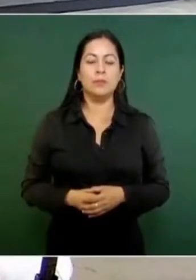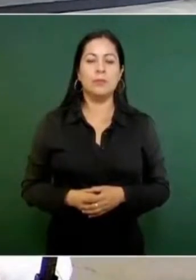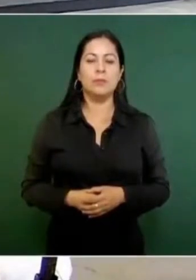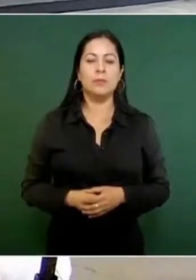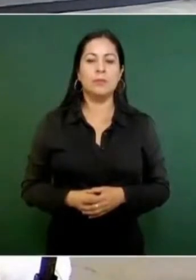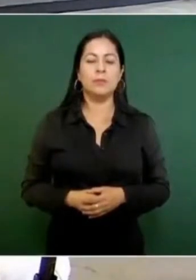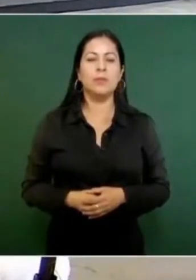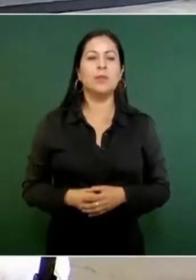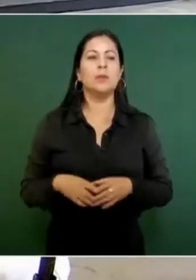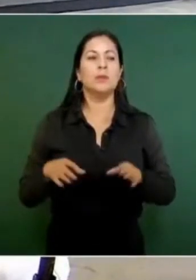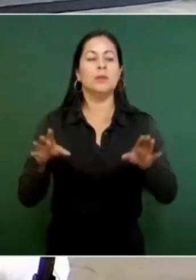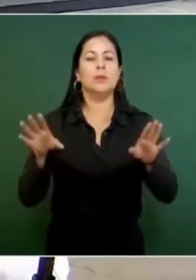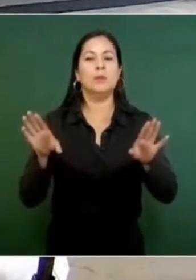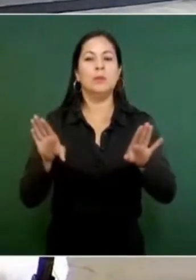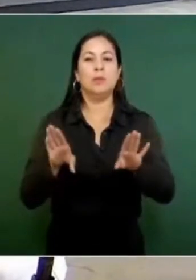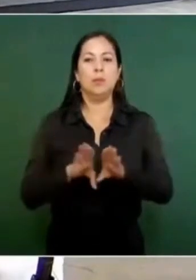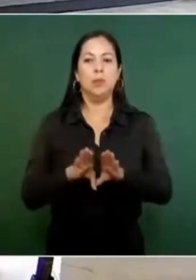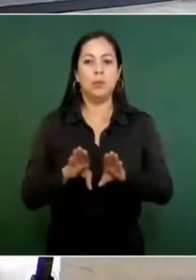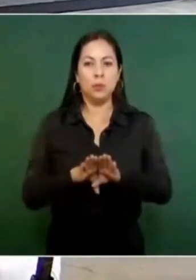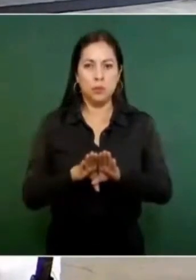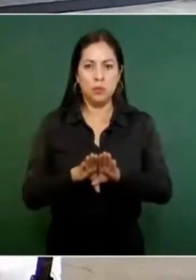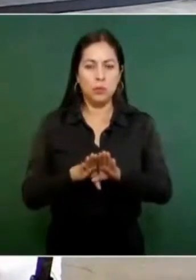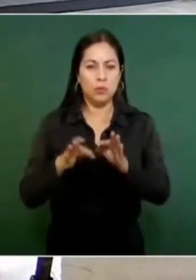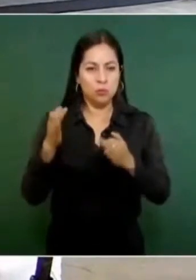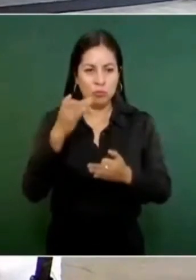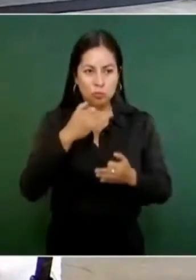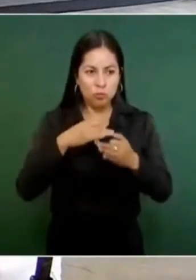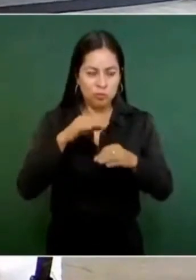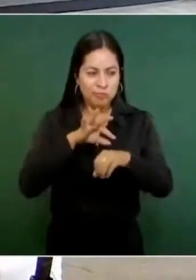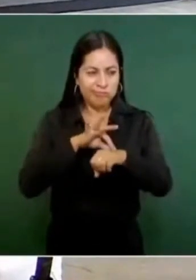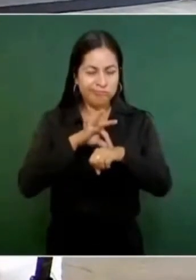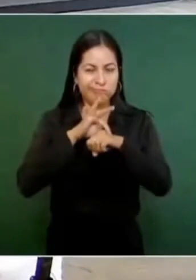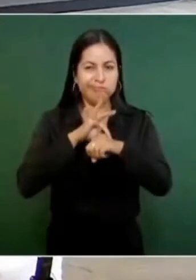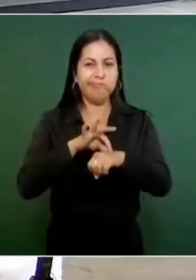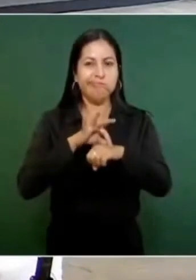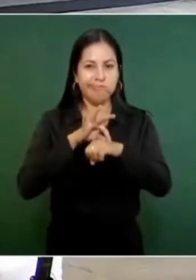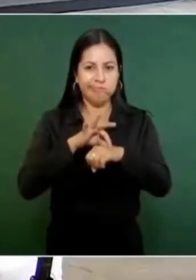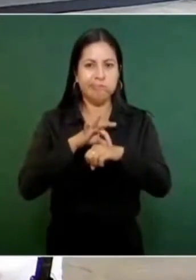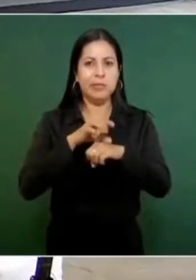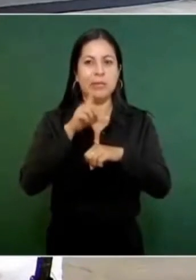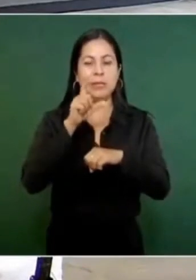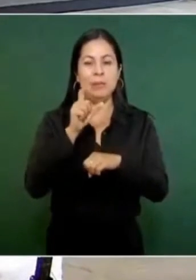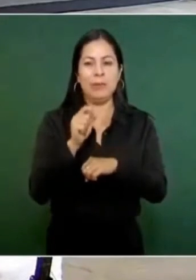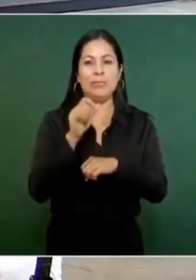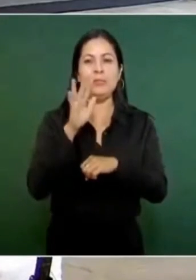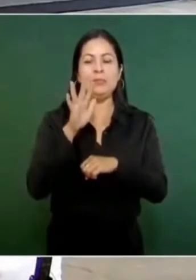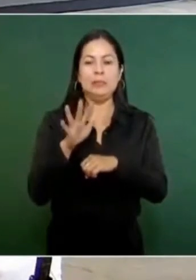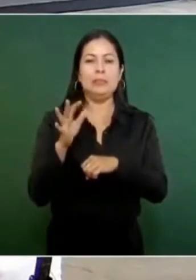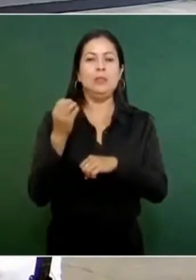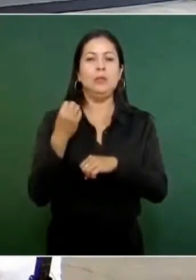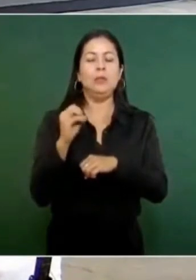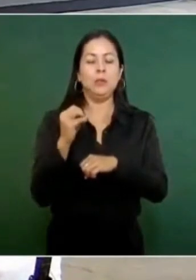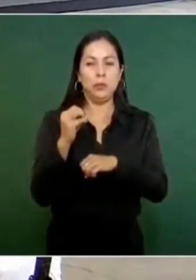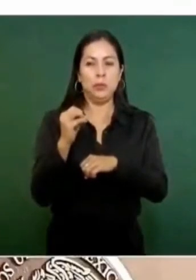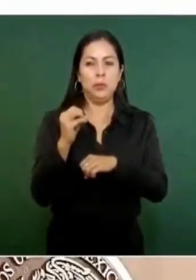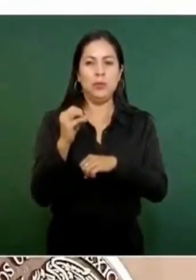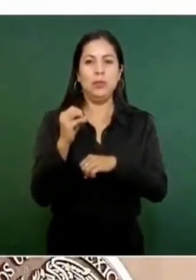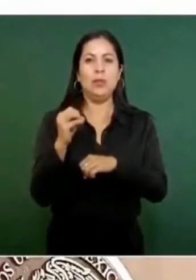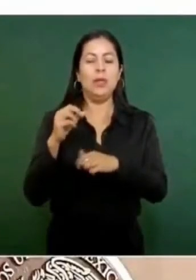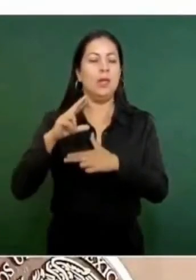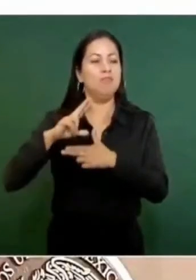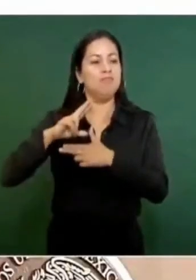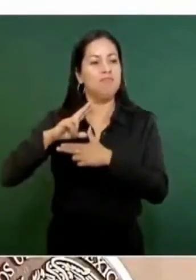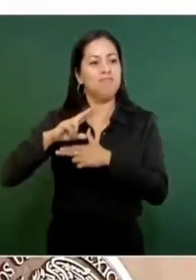Como todos fuimos testigos, el 25 de octubre el